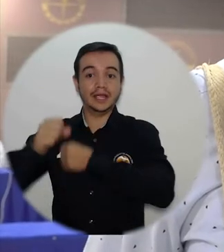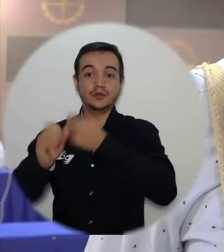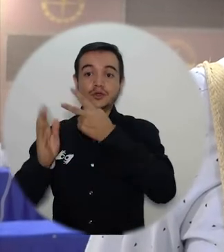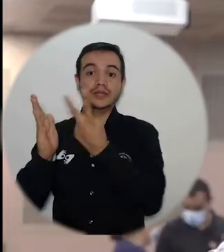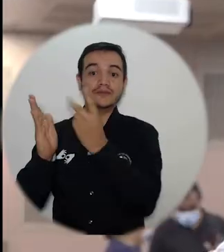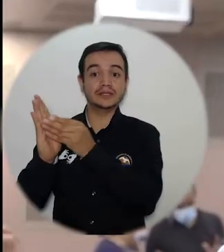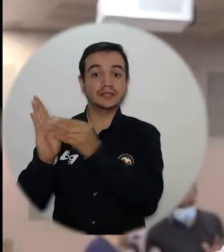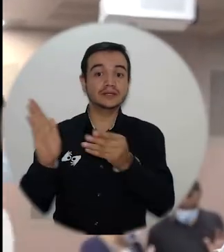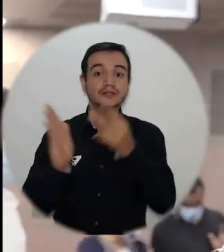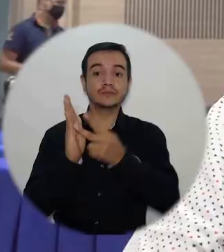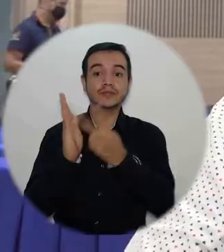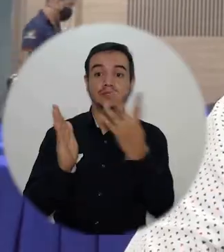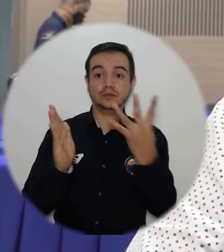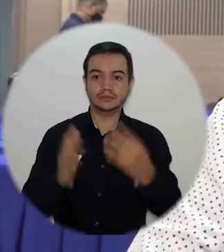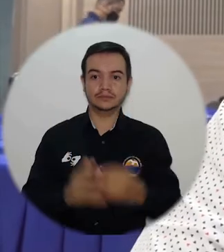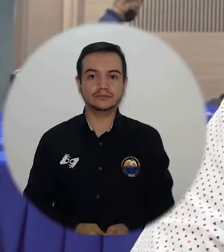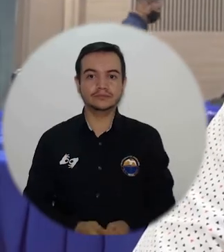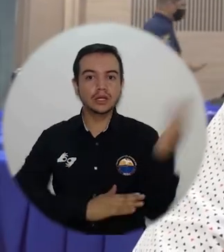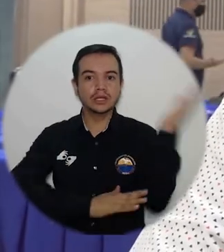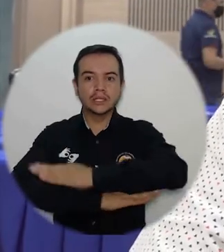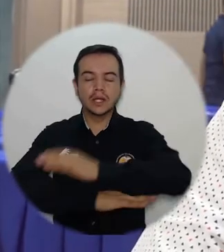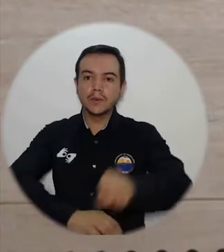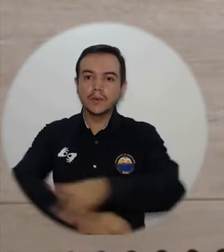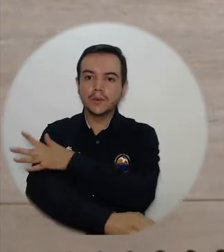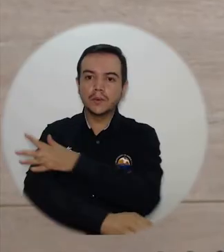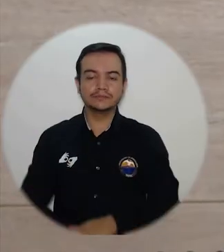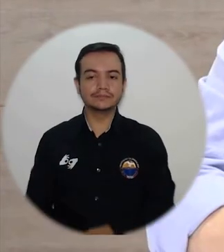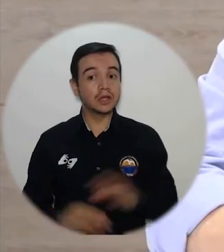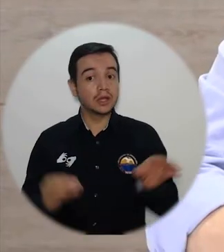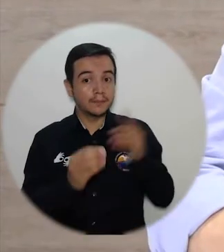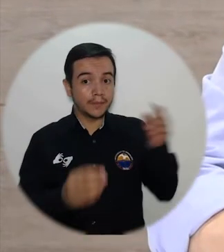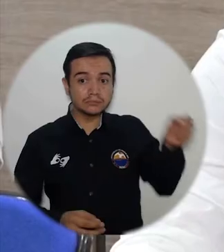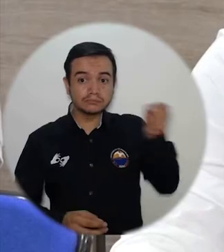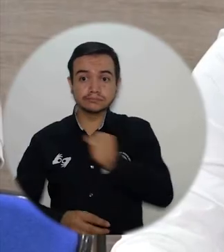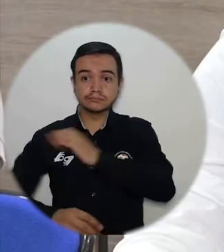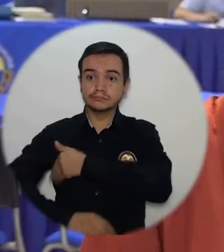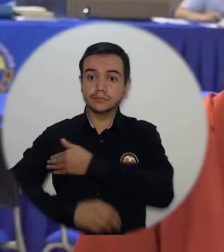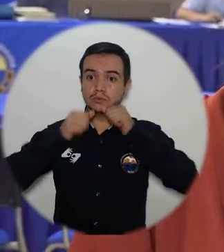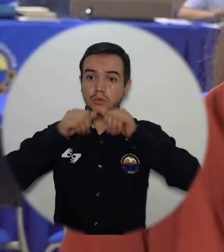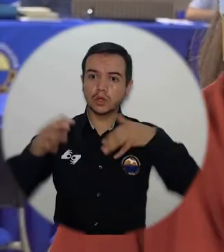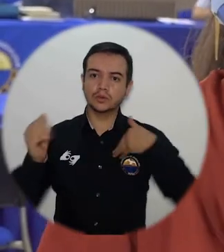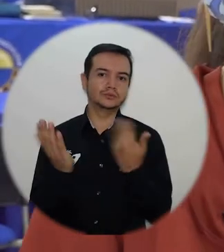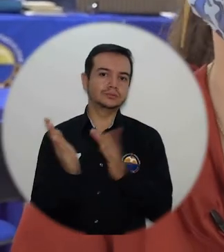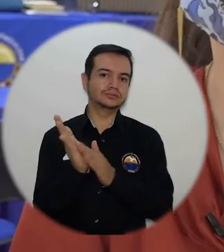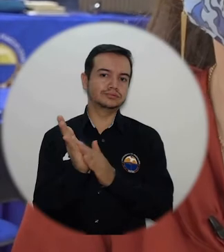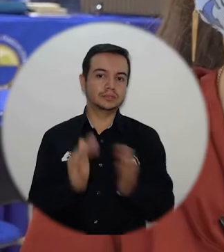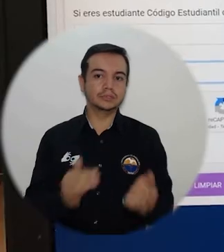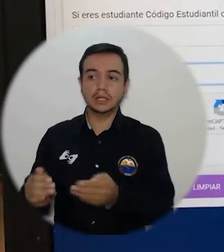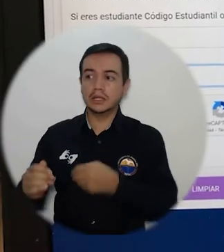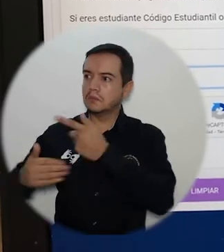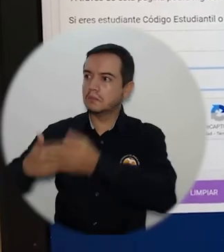jornada estupenda. Nos complace muchísimo además que hoy hubiéramos tenido con nosotros al Ministerio Público. Fue un proceso transparente.